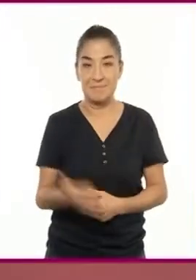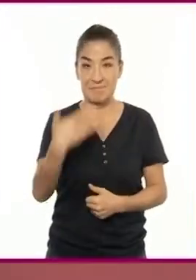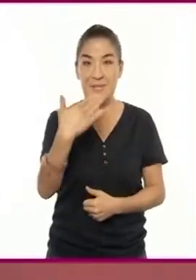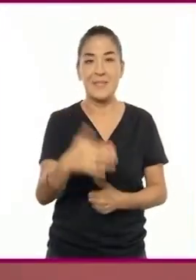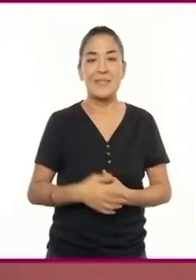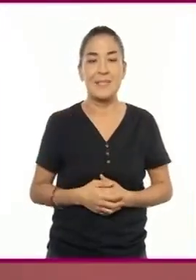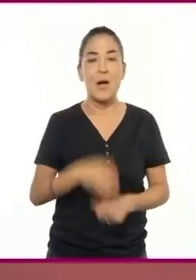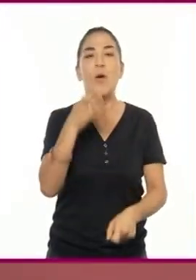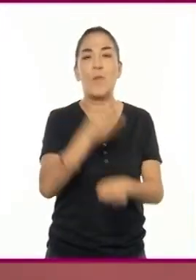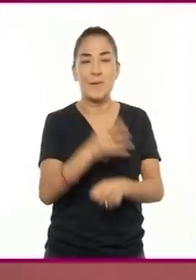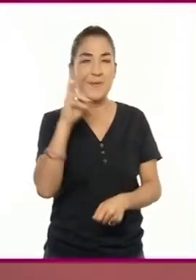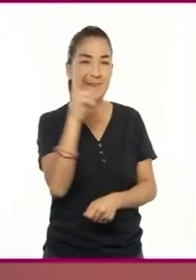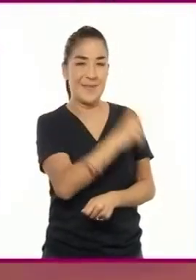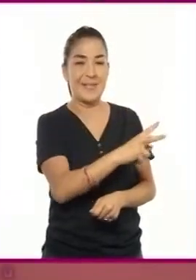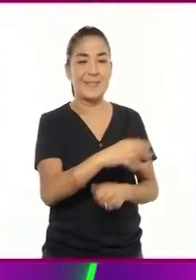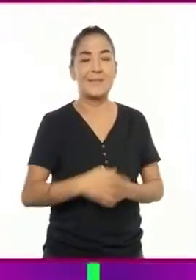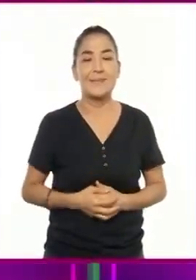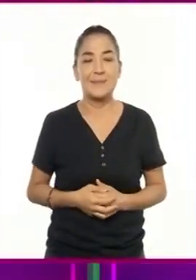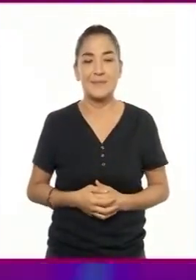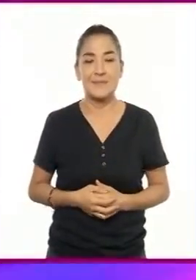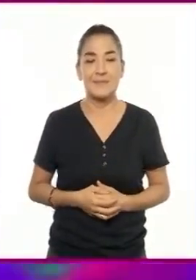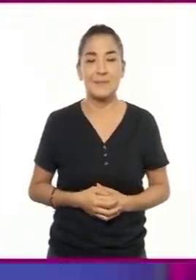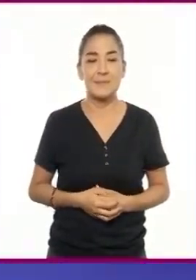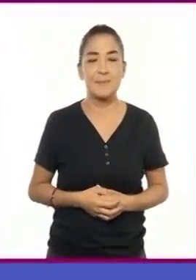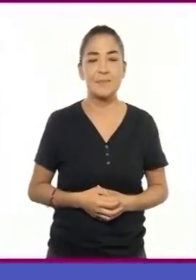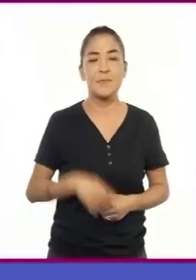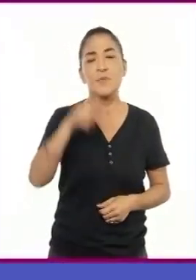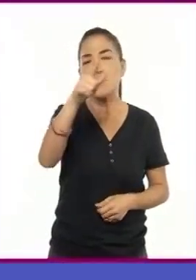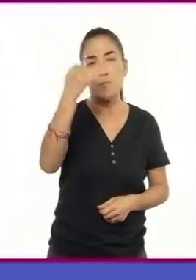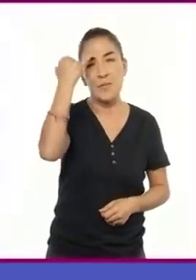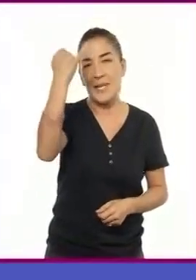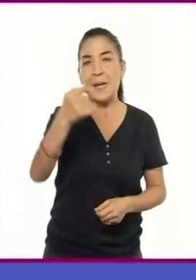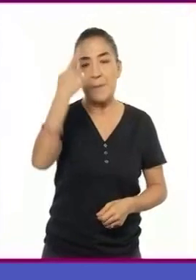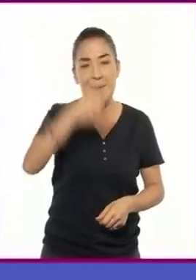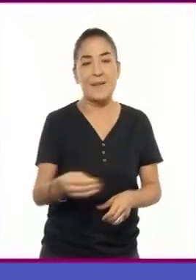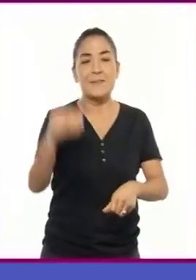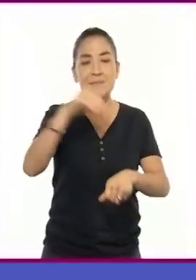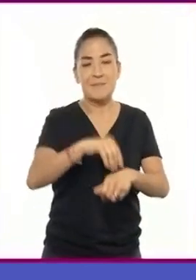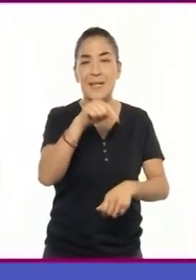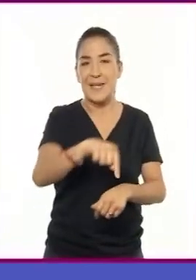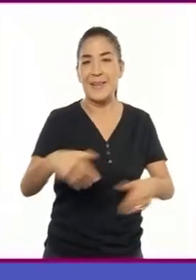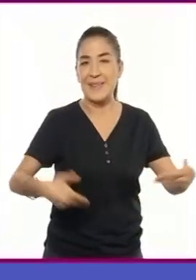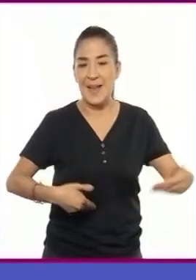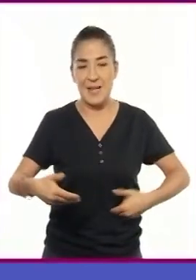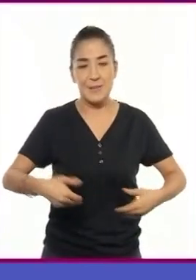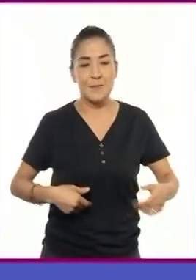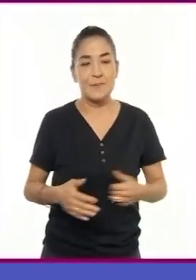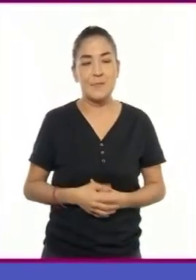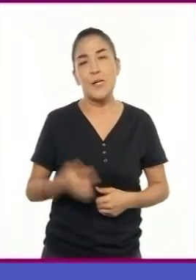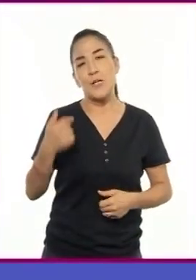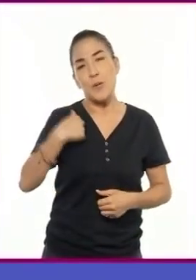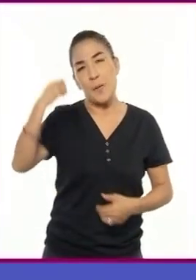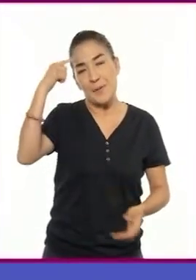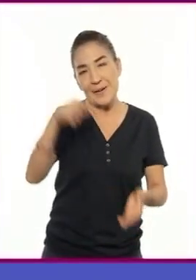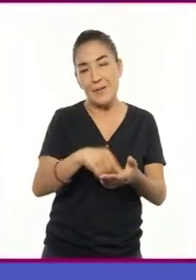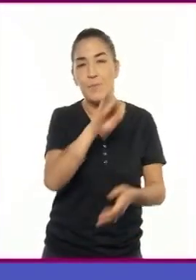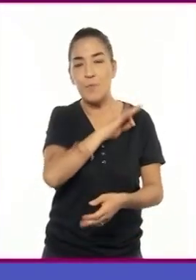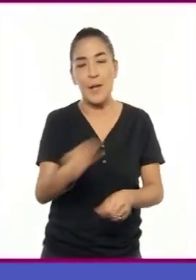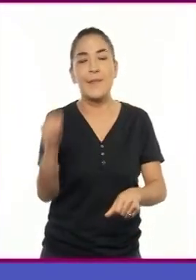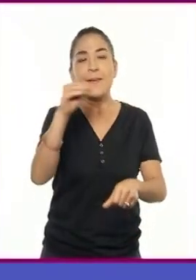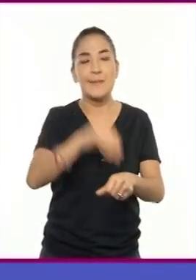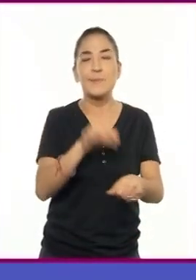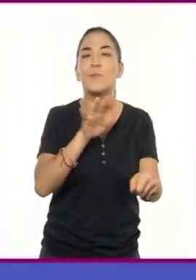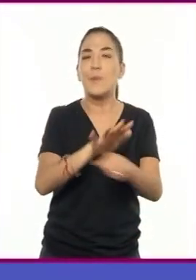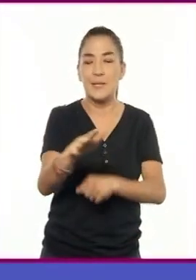Aquí tenemos el texto original. ¿Qué se les ocurre para adaptarlo a teatro? La verdad, creo que puede quedar así.